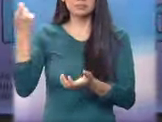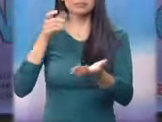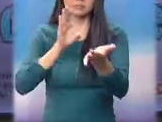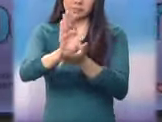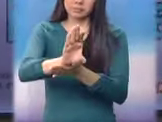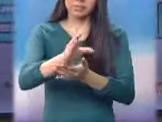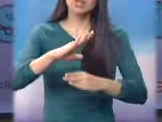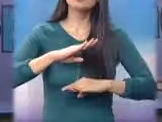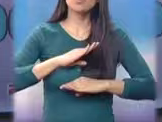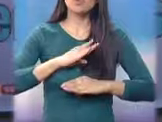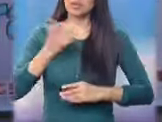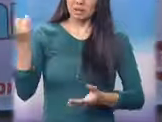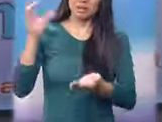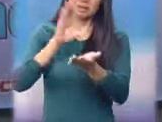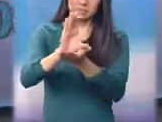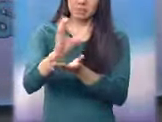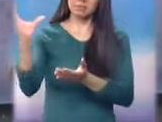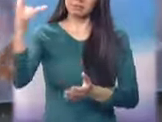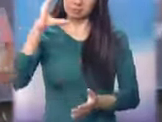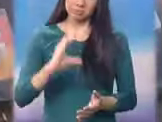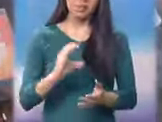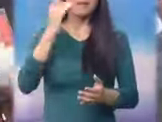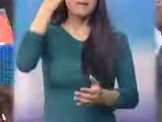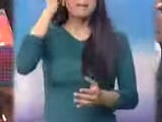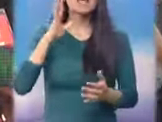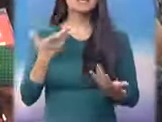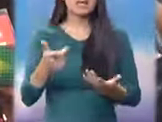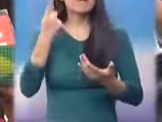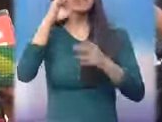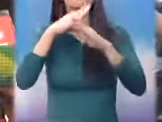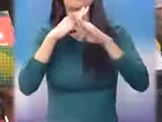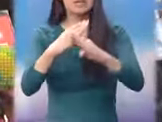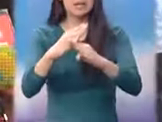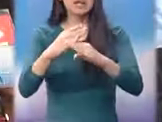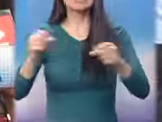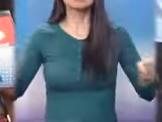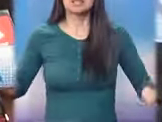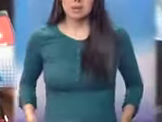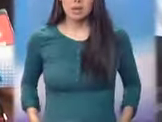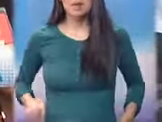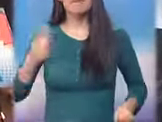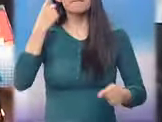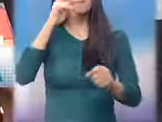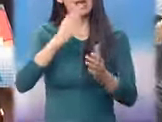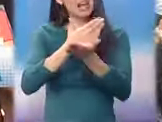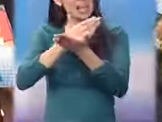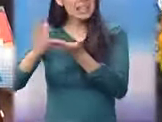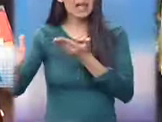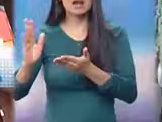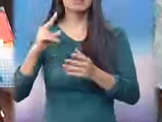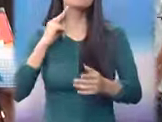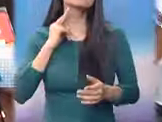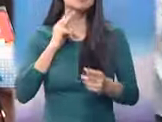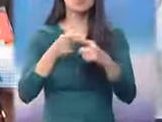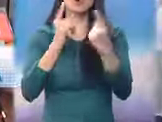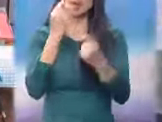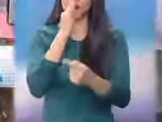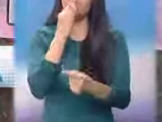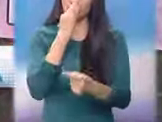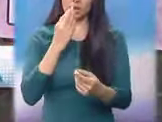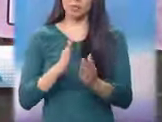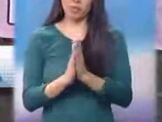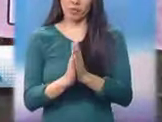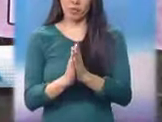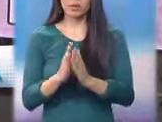suficientes y oportunos para prevenir, para sancionar y para erradicar el problema de la violencia contra las mujeres.